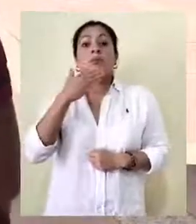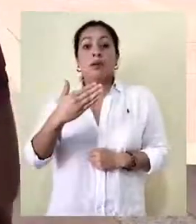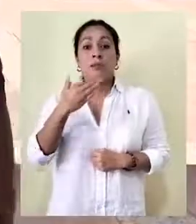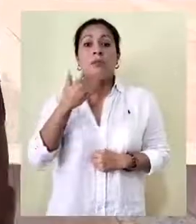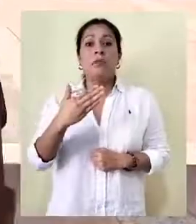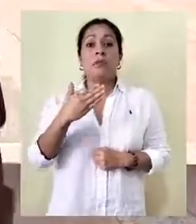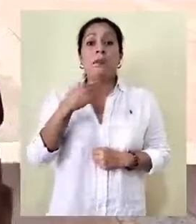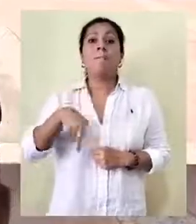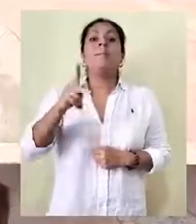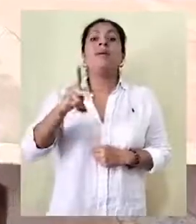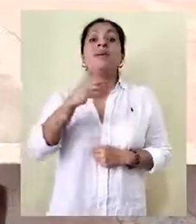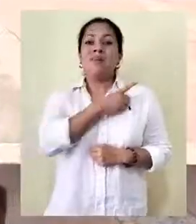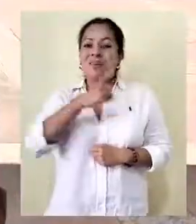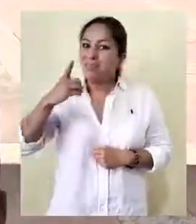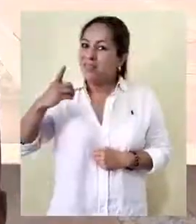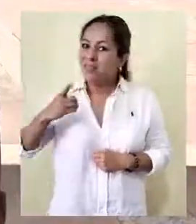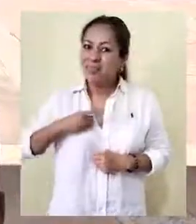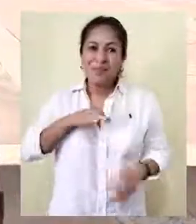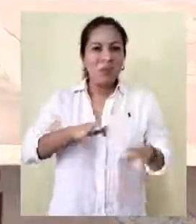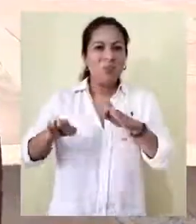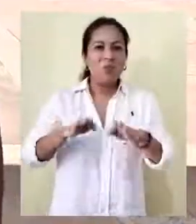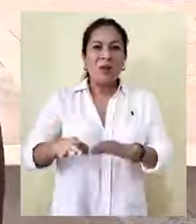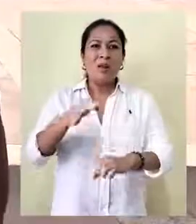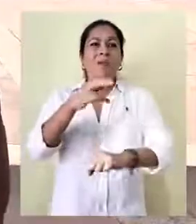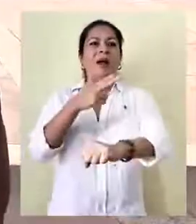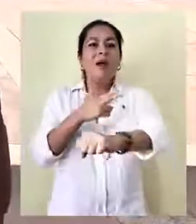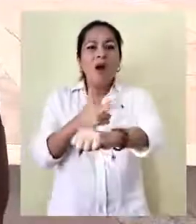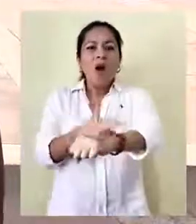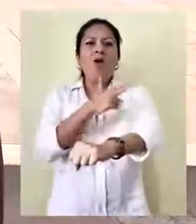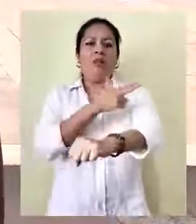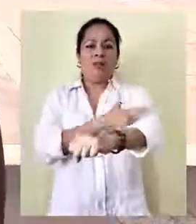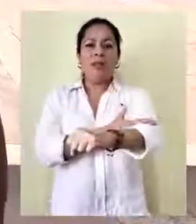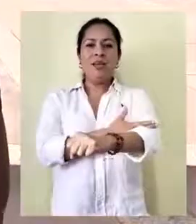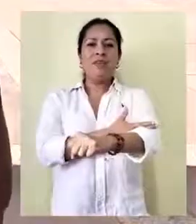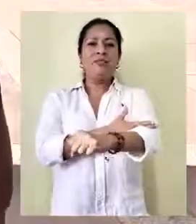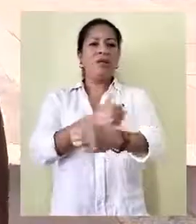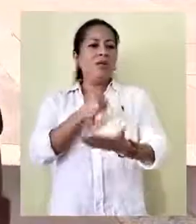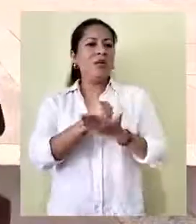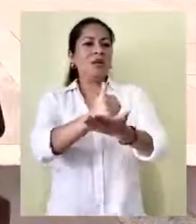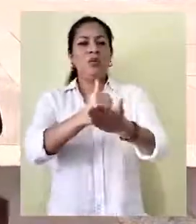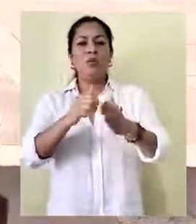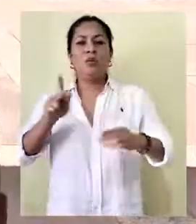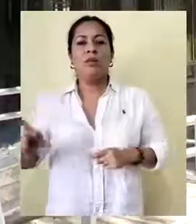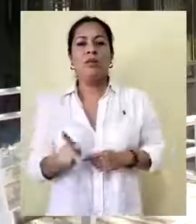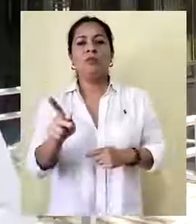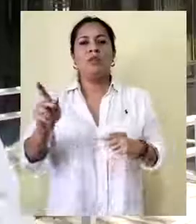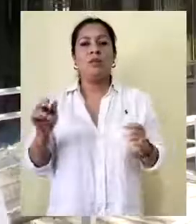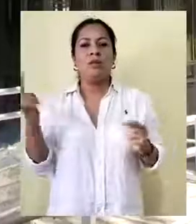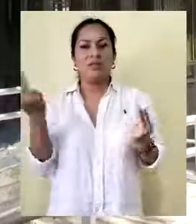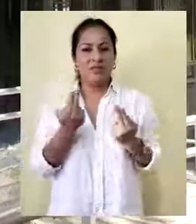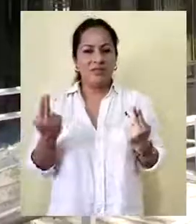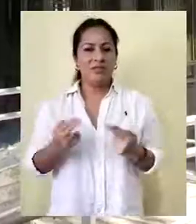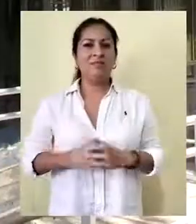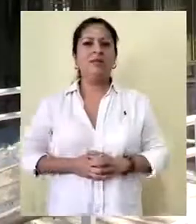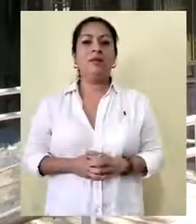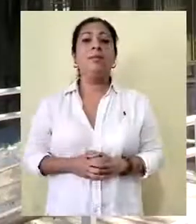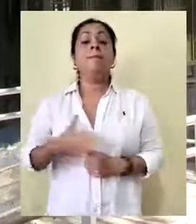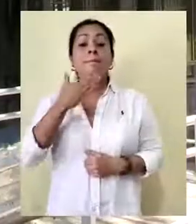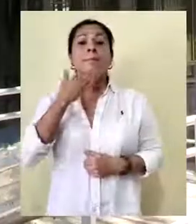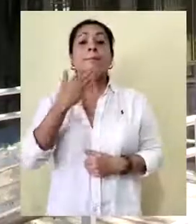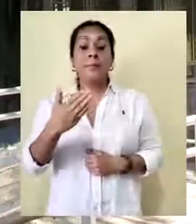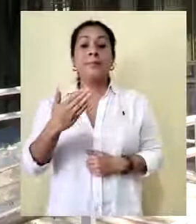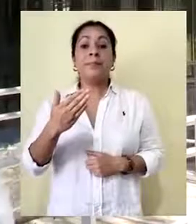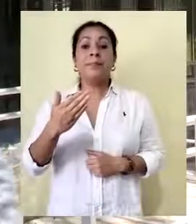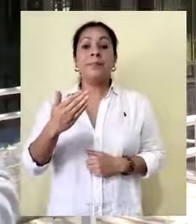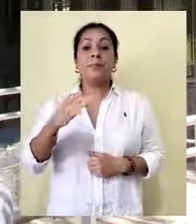pero que realmente sea un trabajo honesto y que realmente pues ayuden a las comunidades que lo necesitan. Pues que está bien, ya que pues